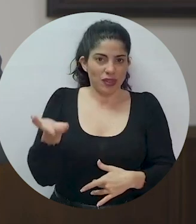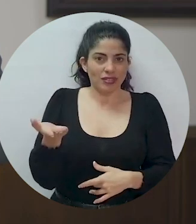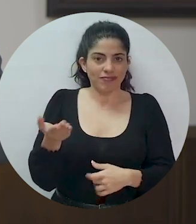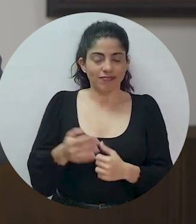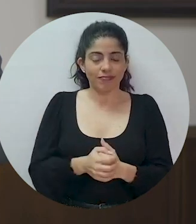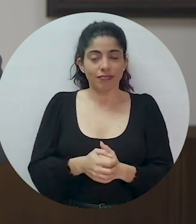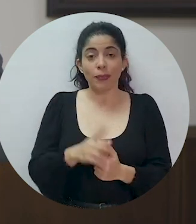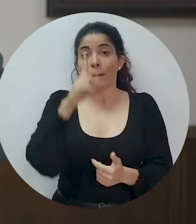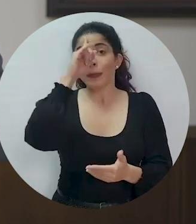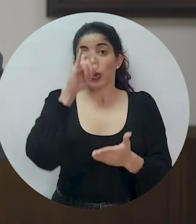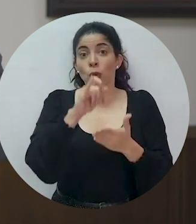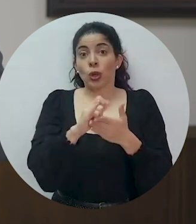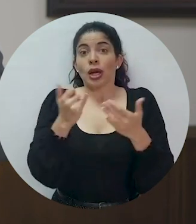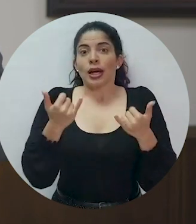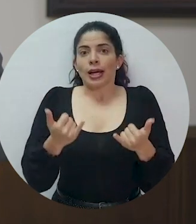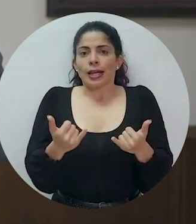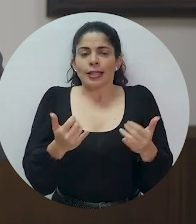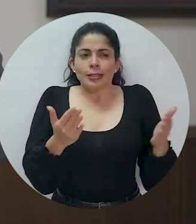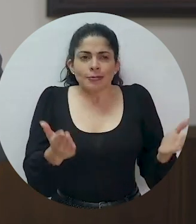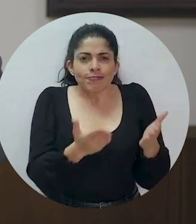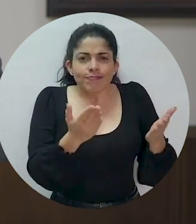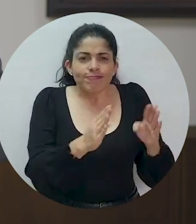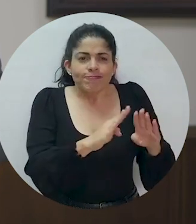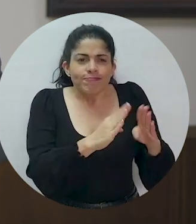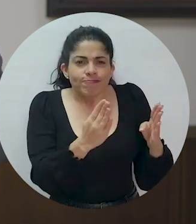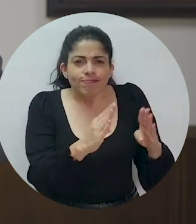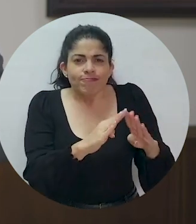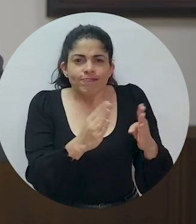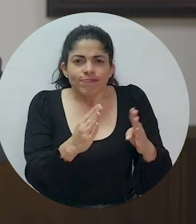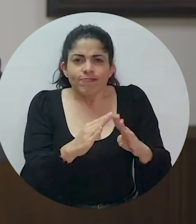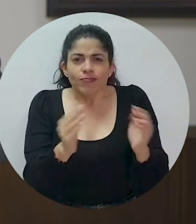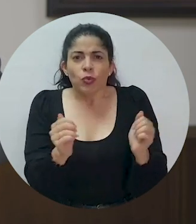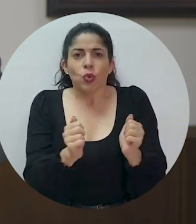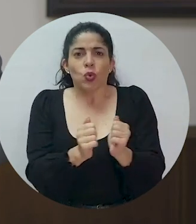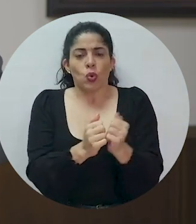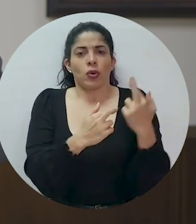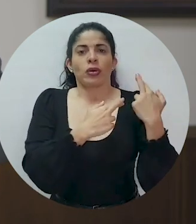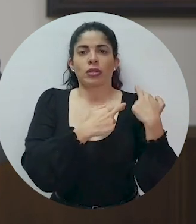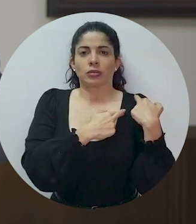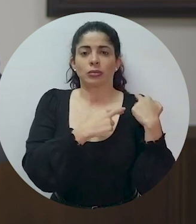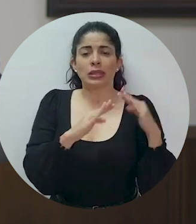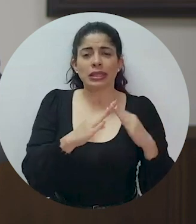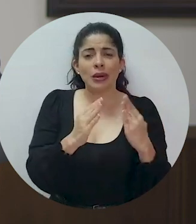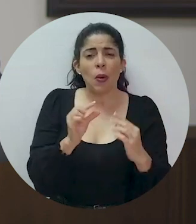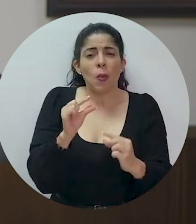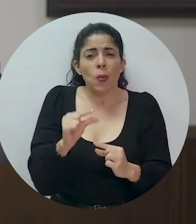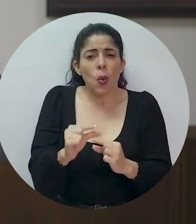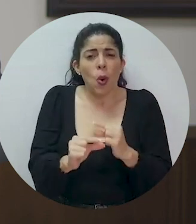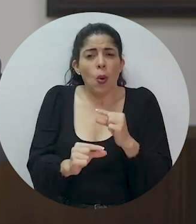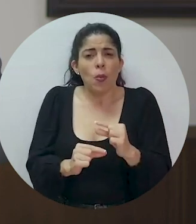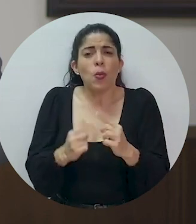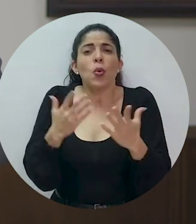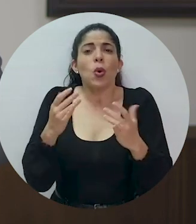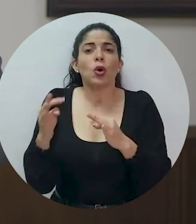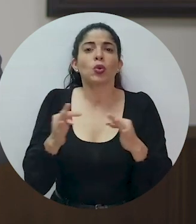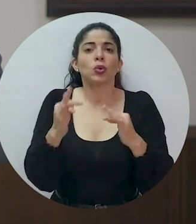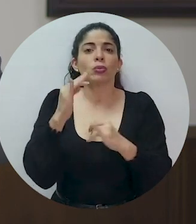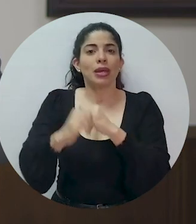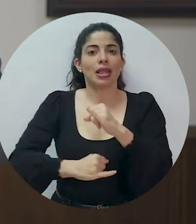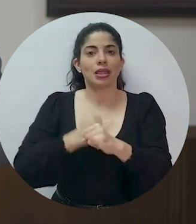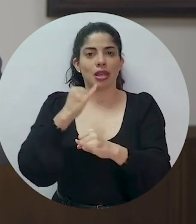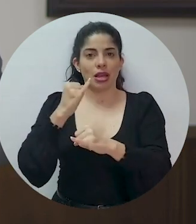Por eso hemos impulsado una apertura responsable y gradual del turismo internacional.